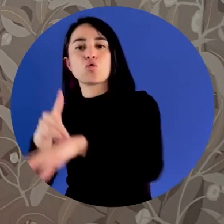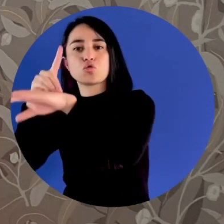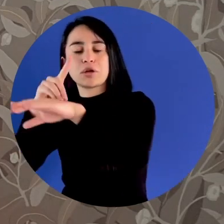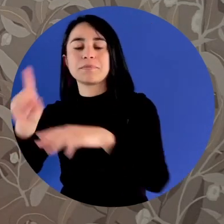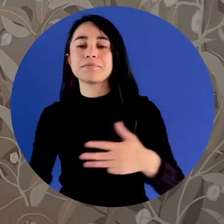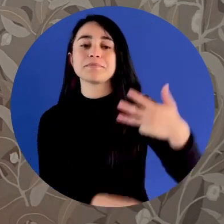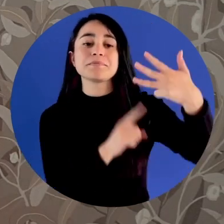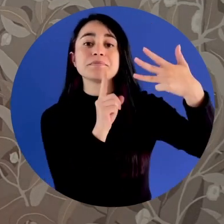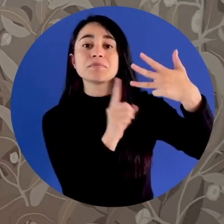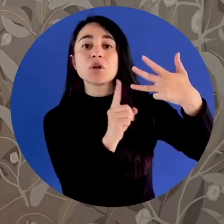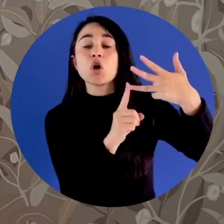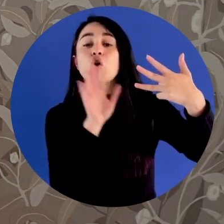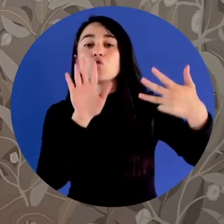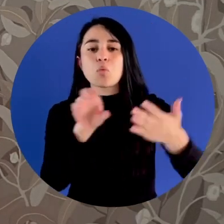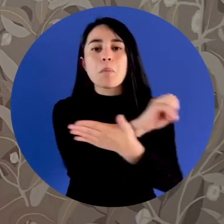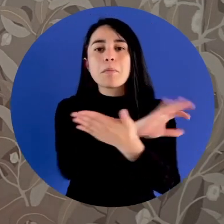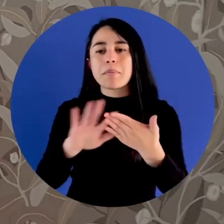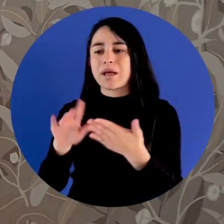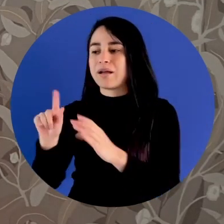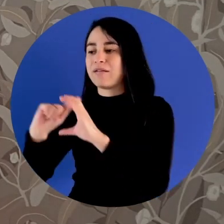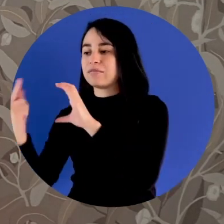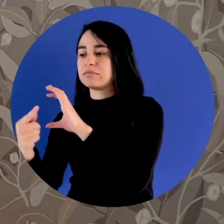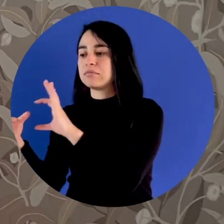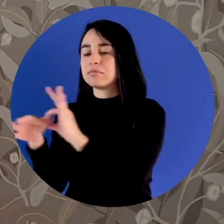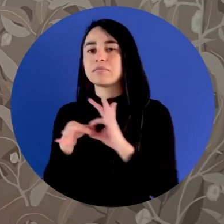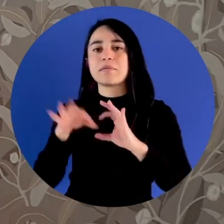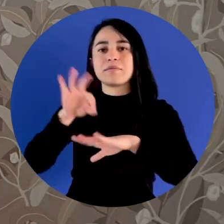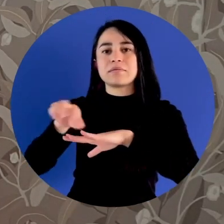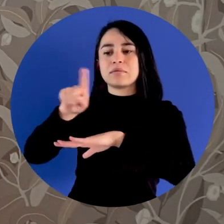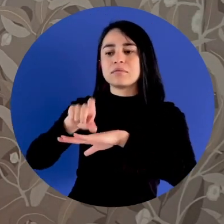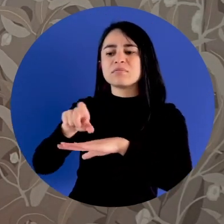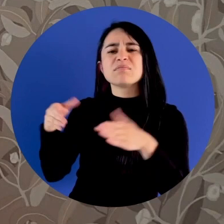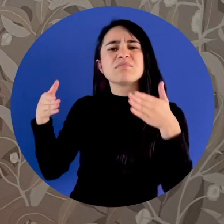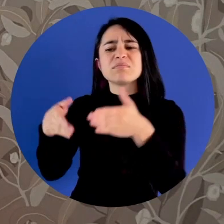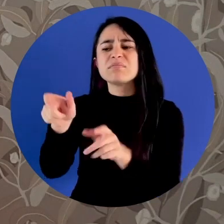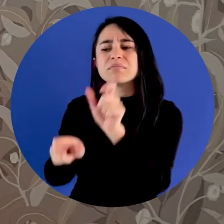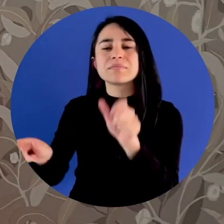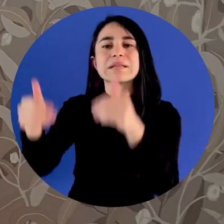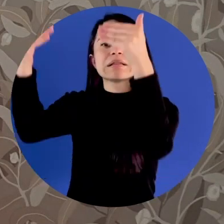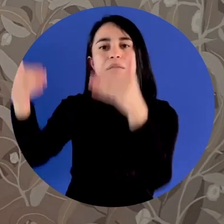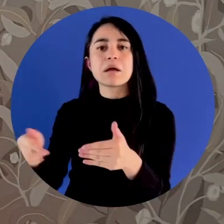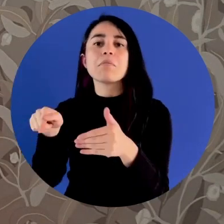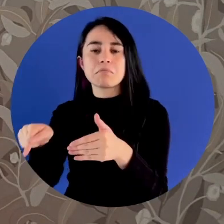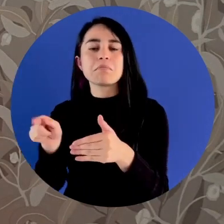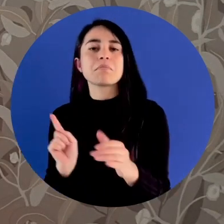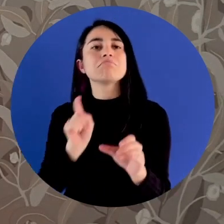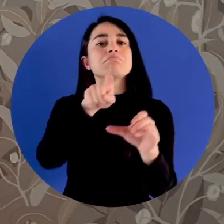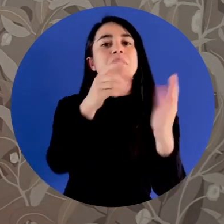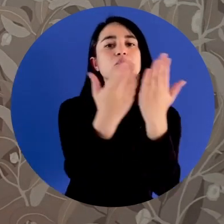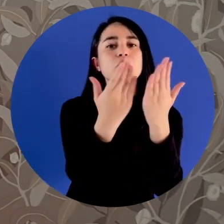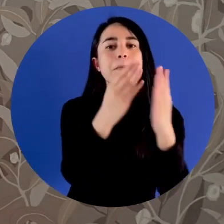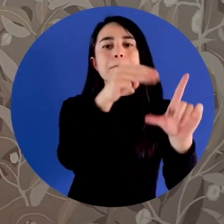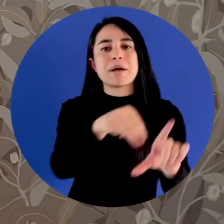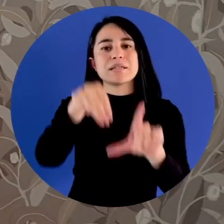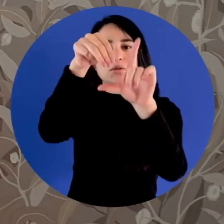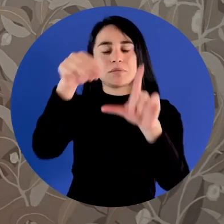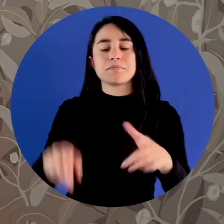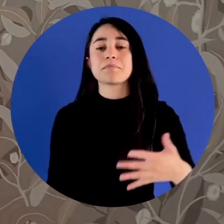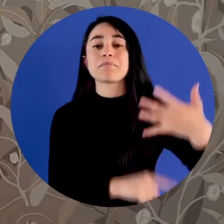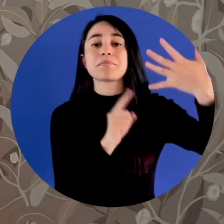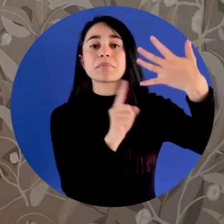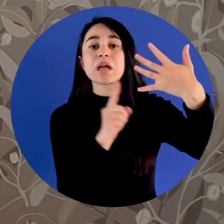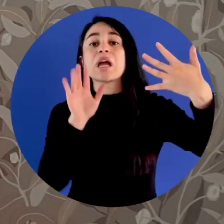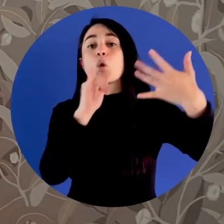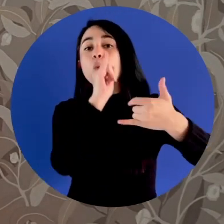Tenemos la beca Fullbright Saldarrea Concha para Personas con Discapacidad para Estudios de Maestría. Y por último, la beca J.